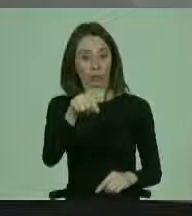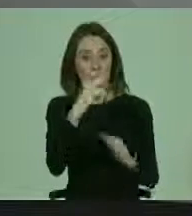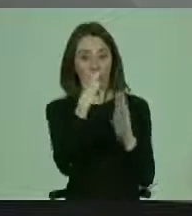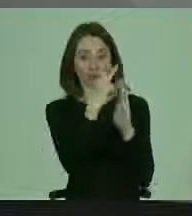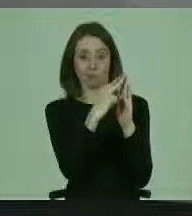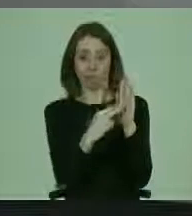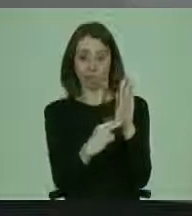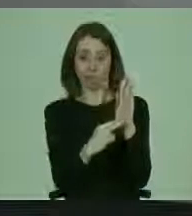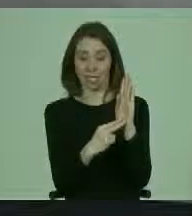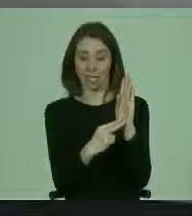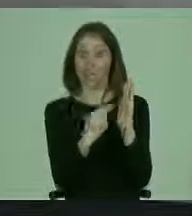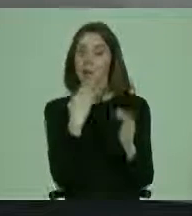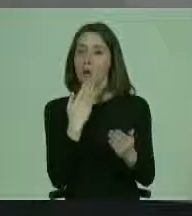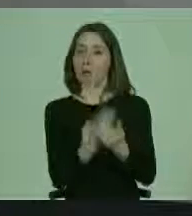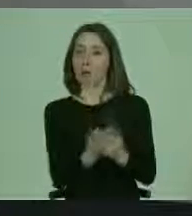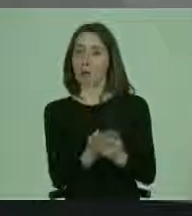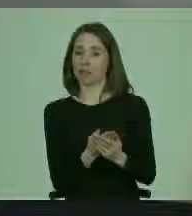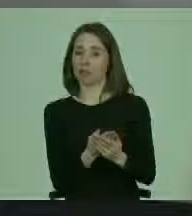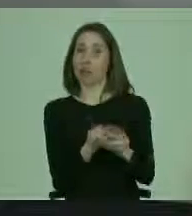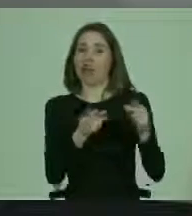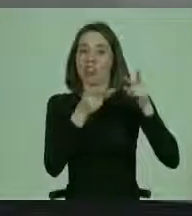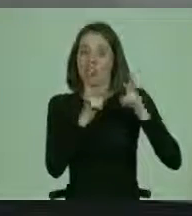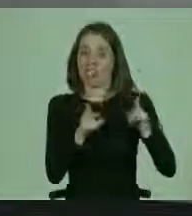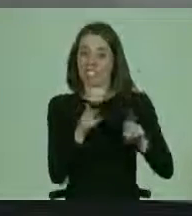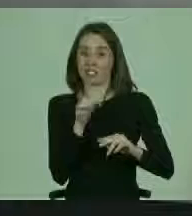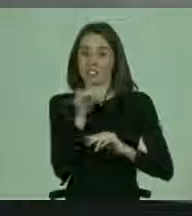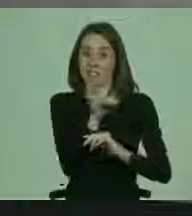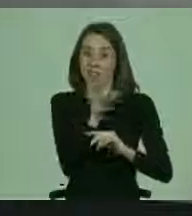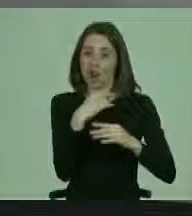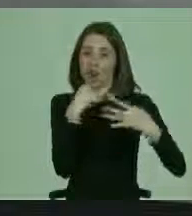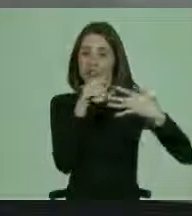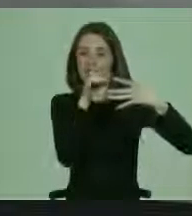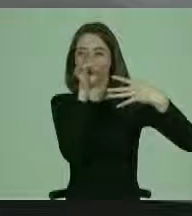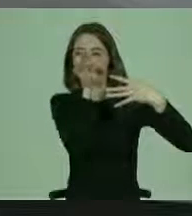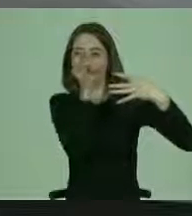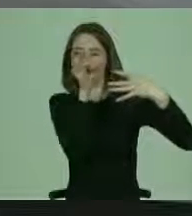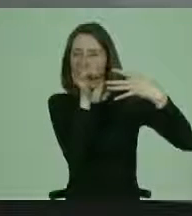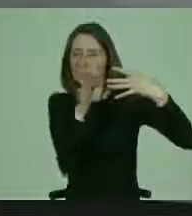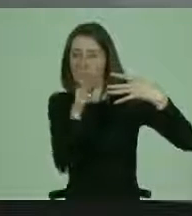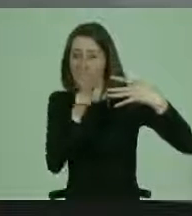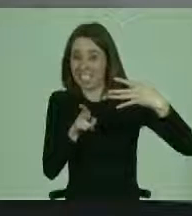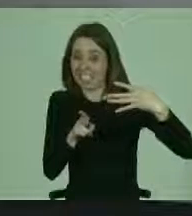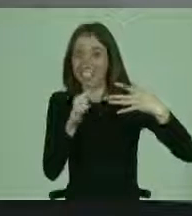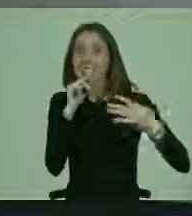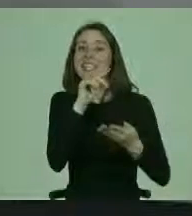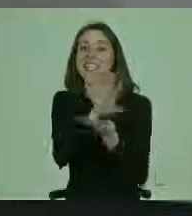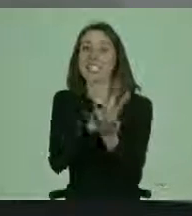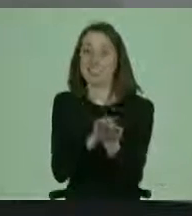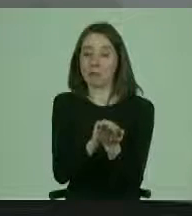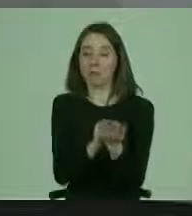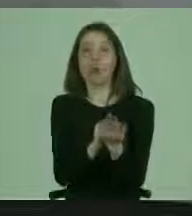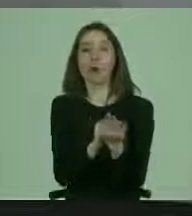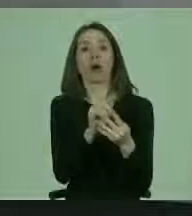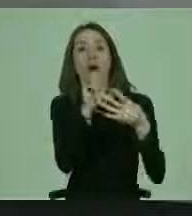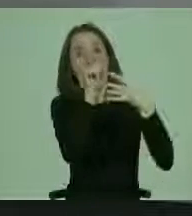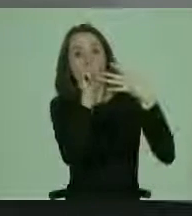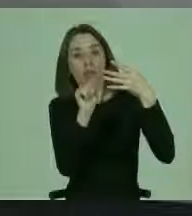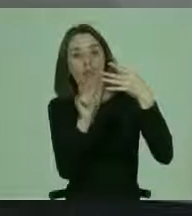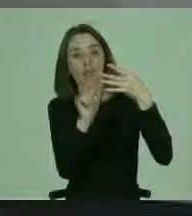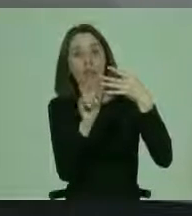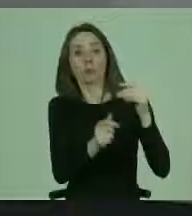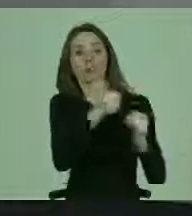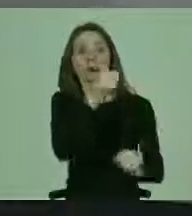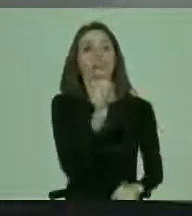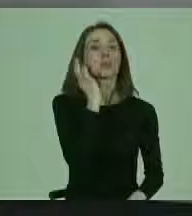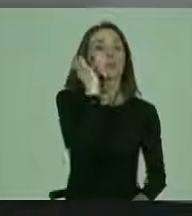ven aquellas violaciones de derechos que he señalado con anterioridad, en gran parte se aplican a las